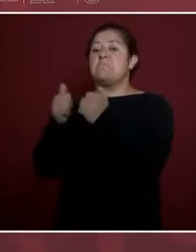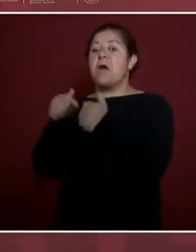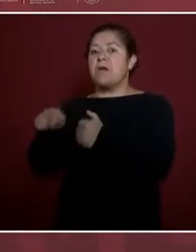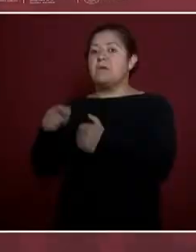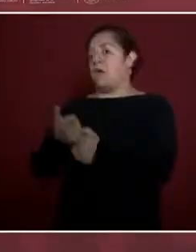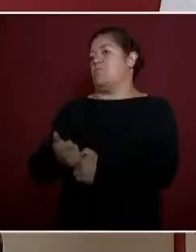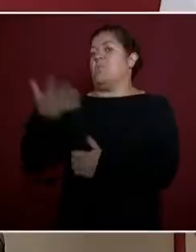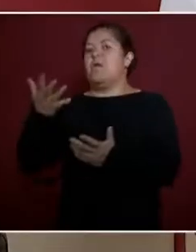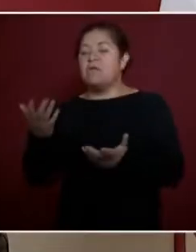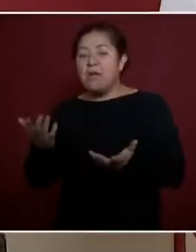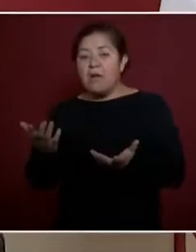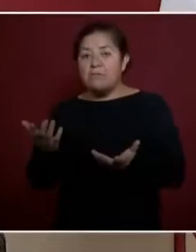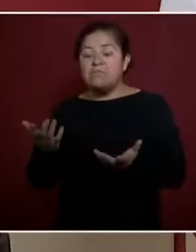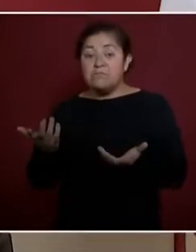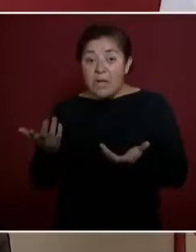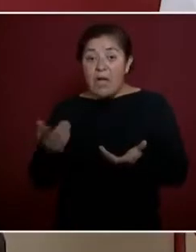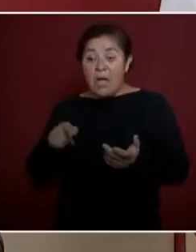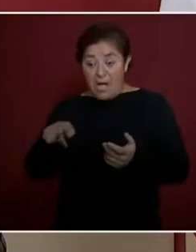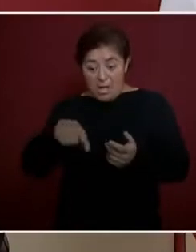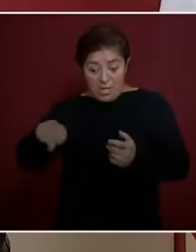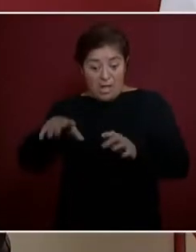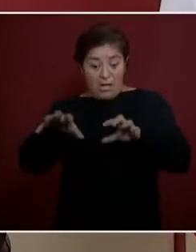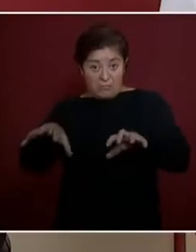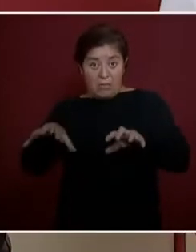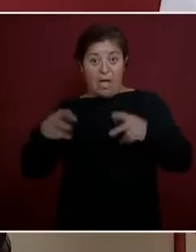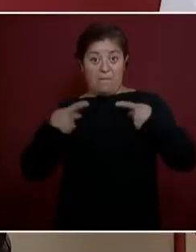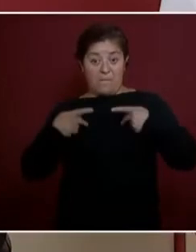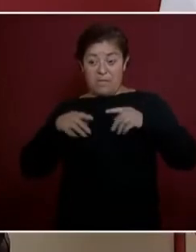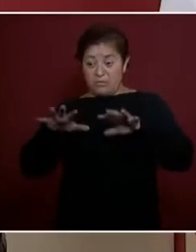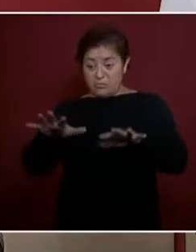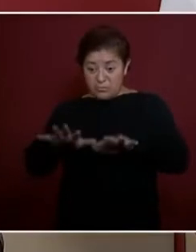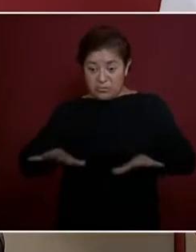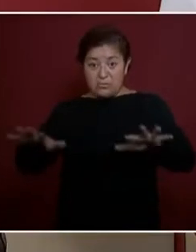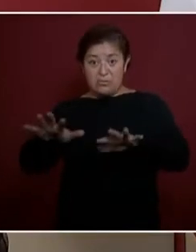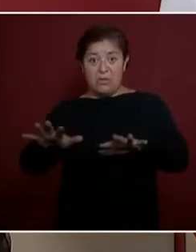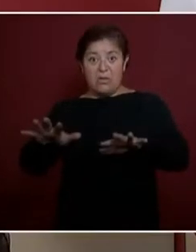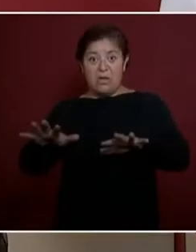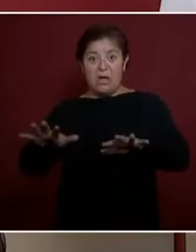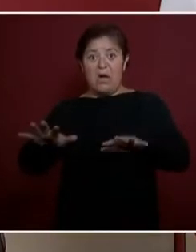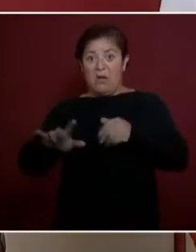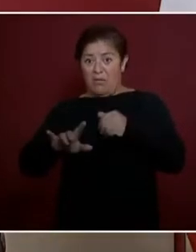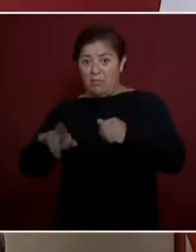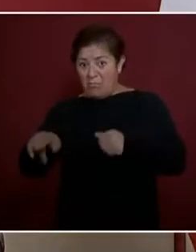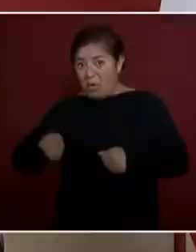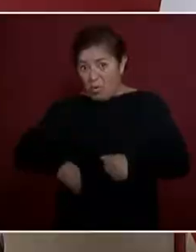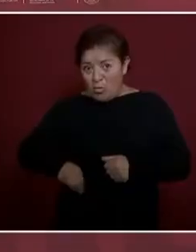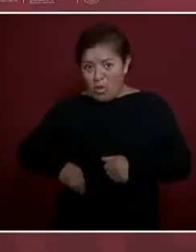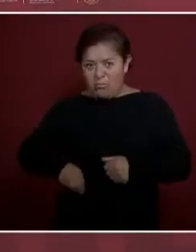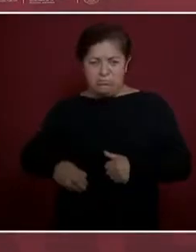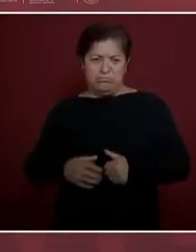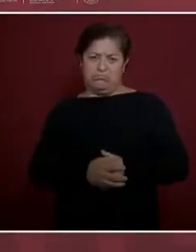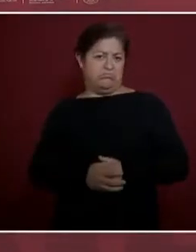¿Y qué culpa tiene la gente de los pleitos arriba, de